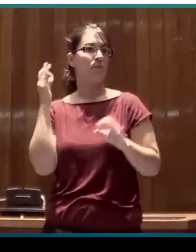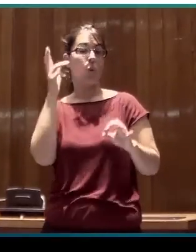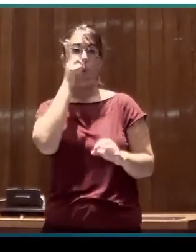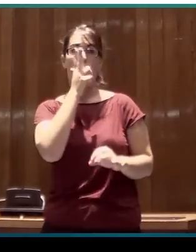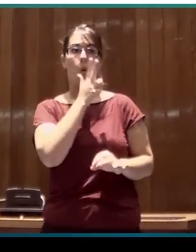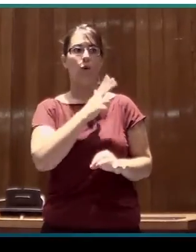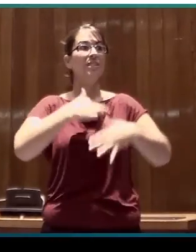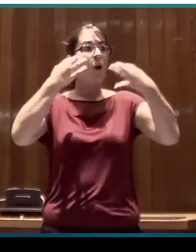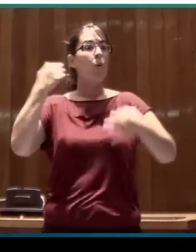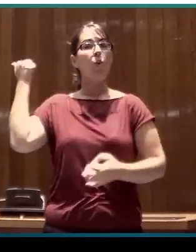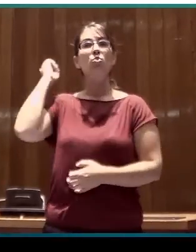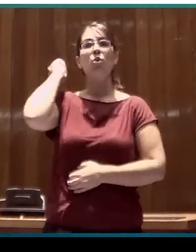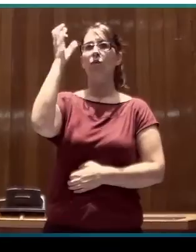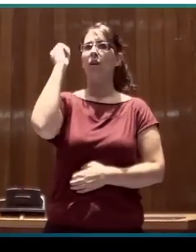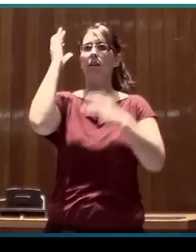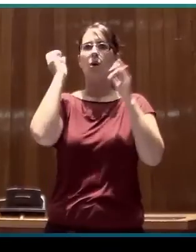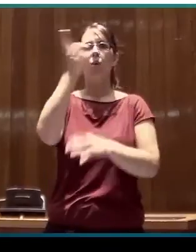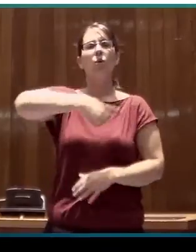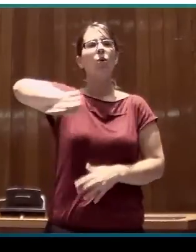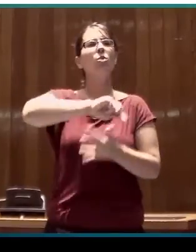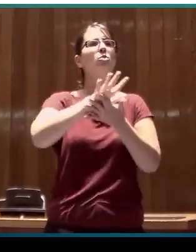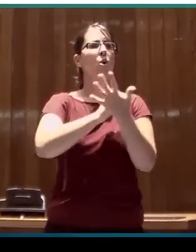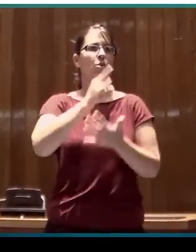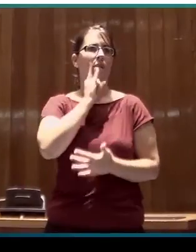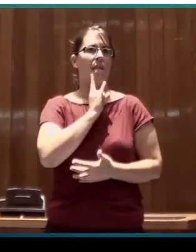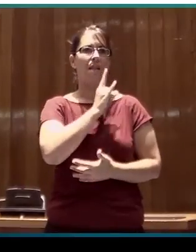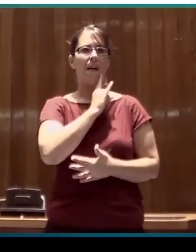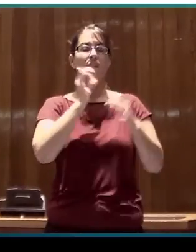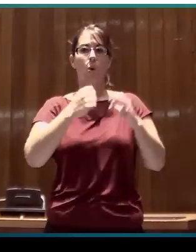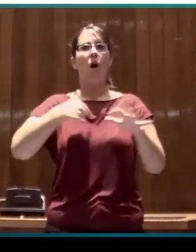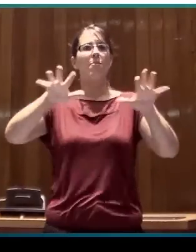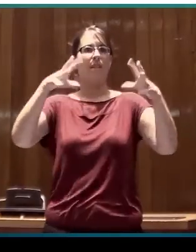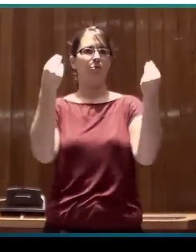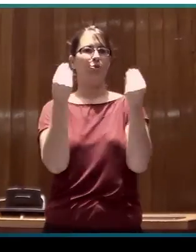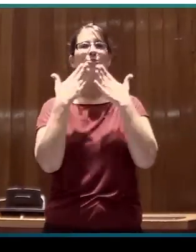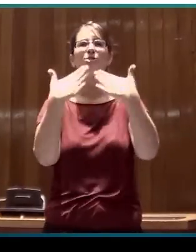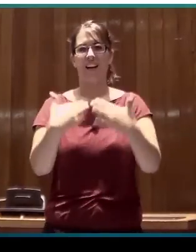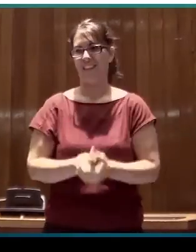conferencia nos deleitará y nos enseñará mucho. Muchas gracias.